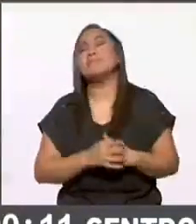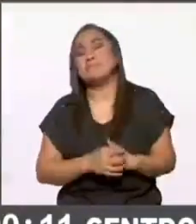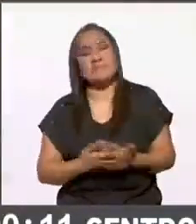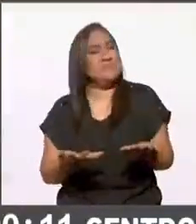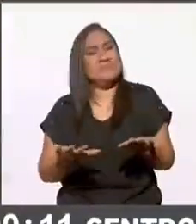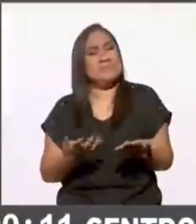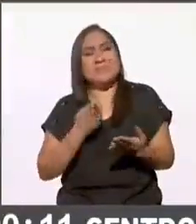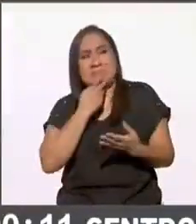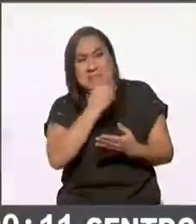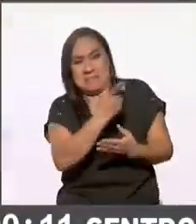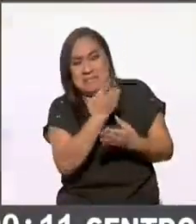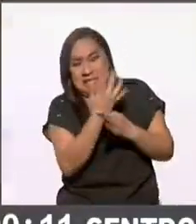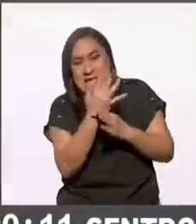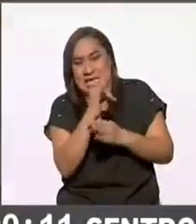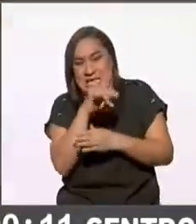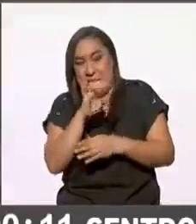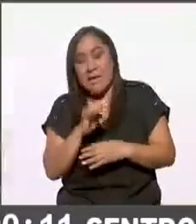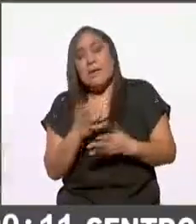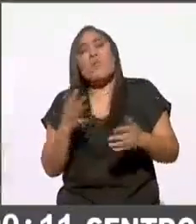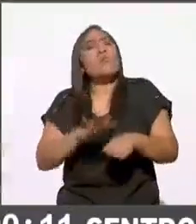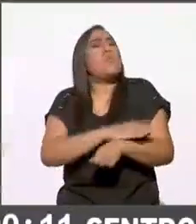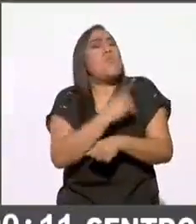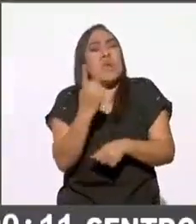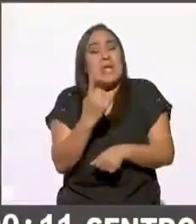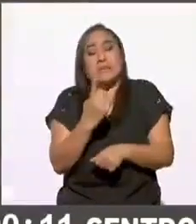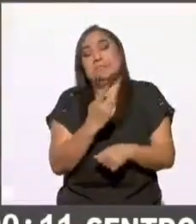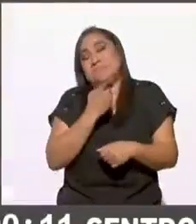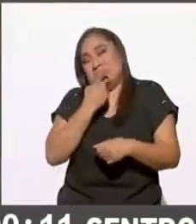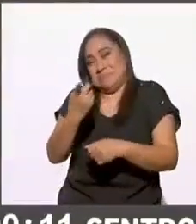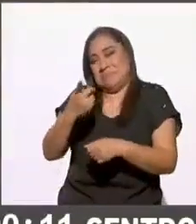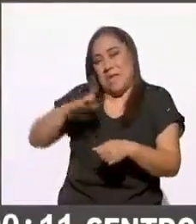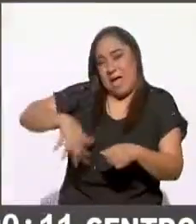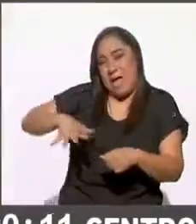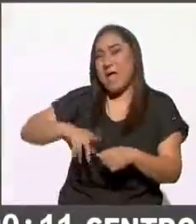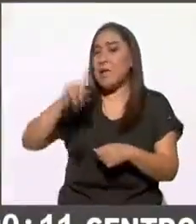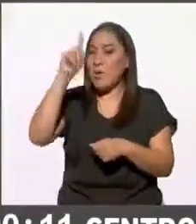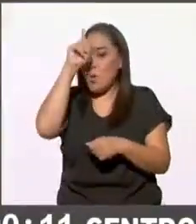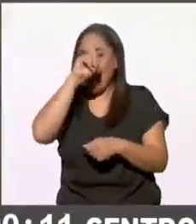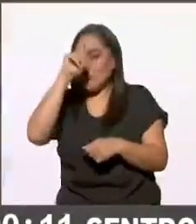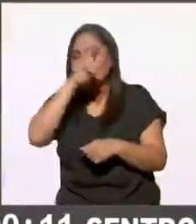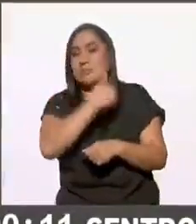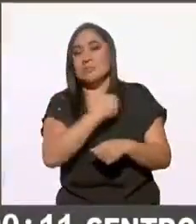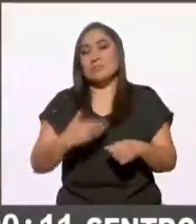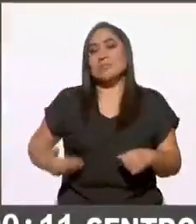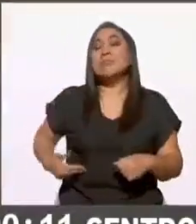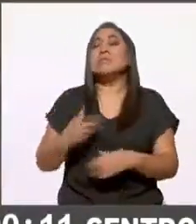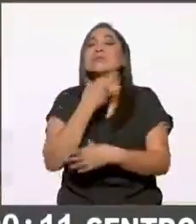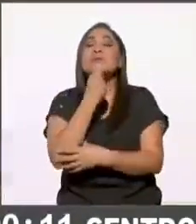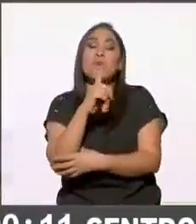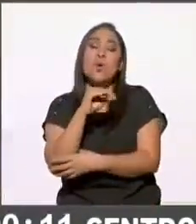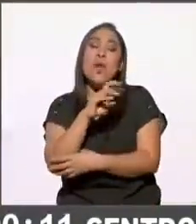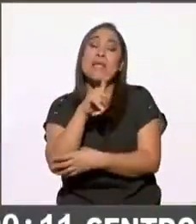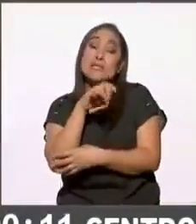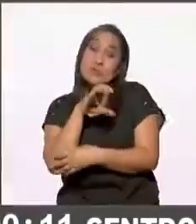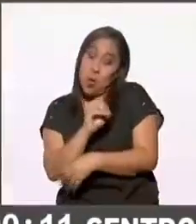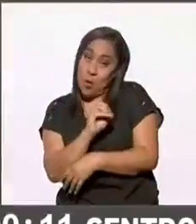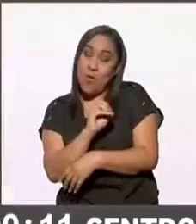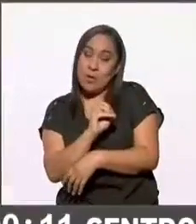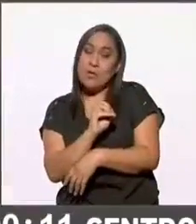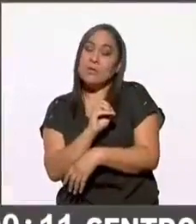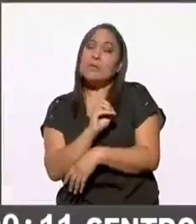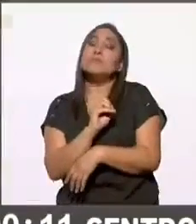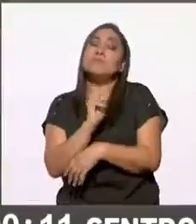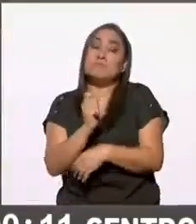qué? porque al final de cuentas como señala el consejero electoral presidente Lorenzo Córdoba quien hizo esta